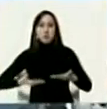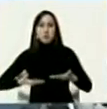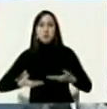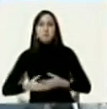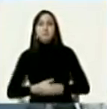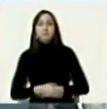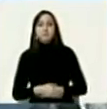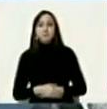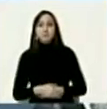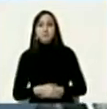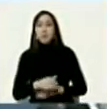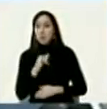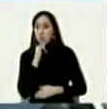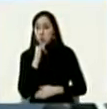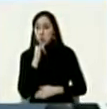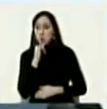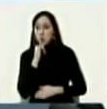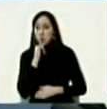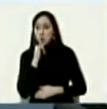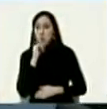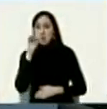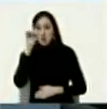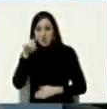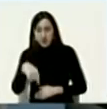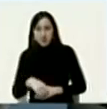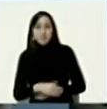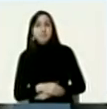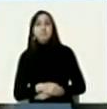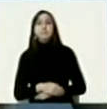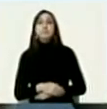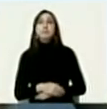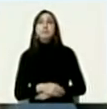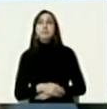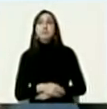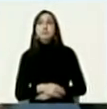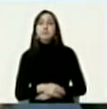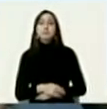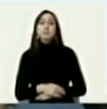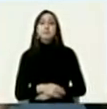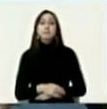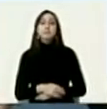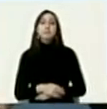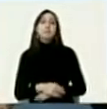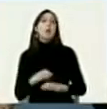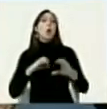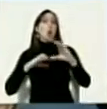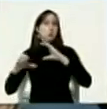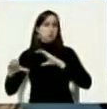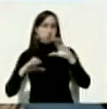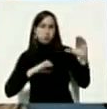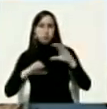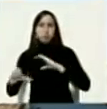nos trajeron mensajes y esos mensajes se convirtieron en conversaciones